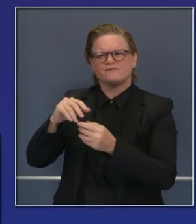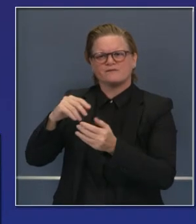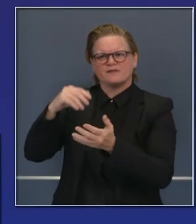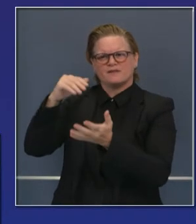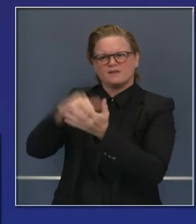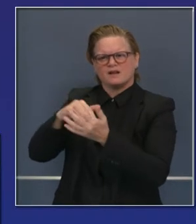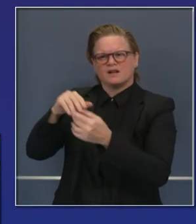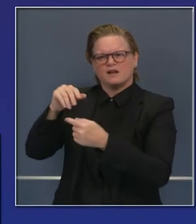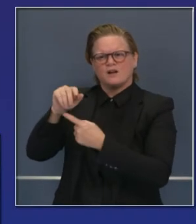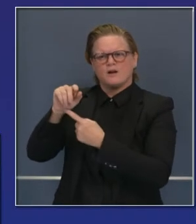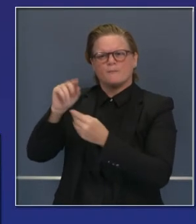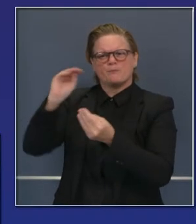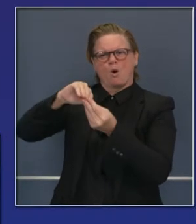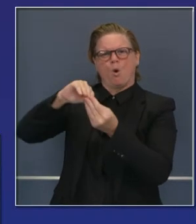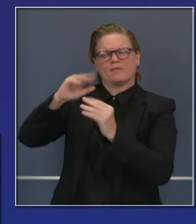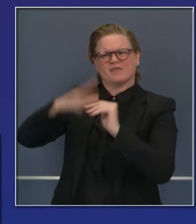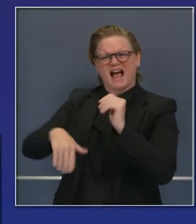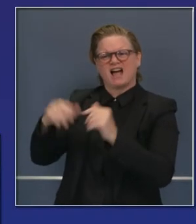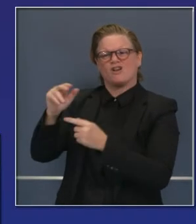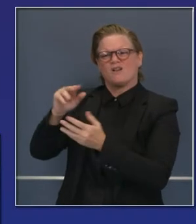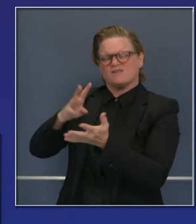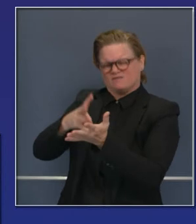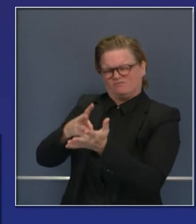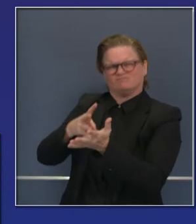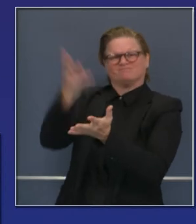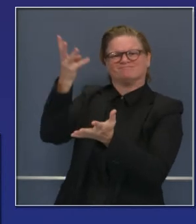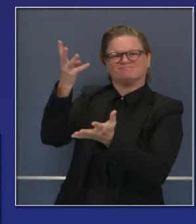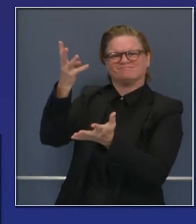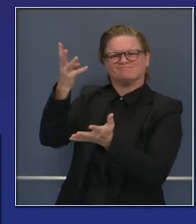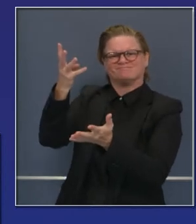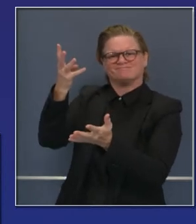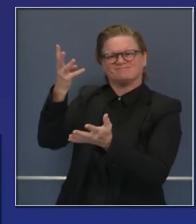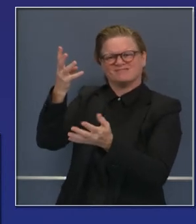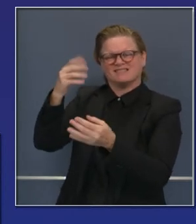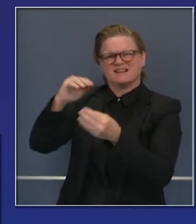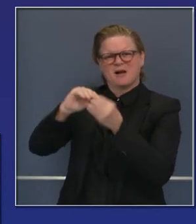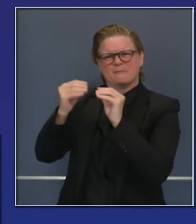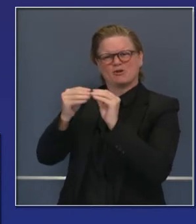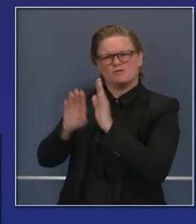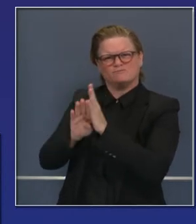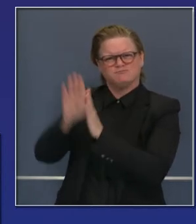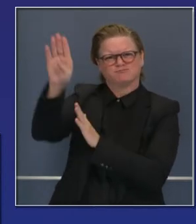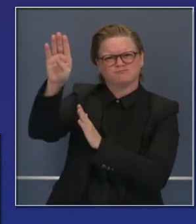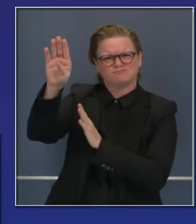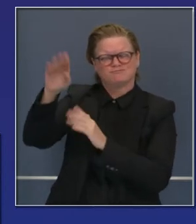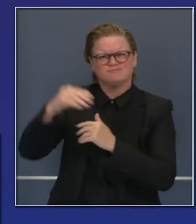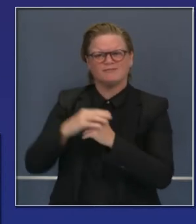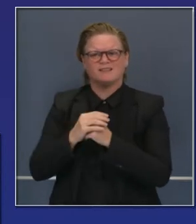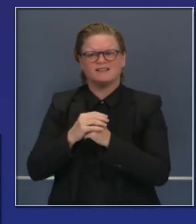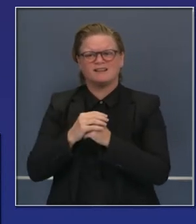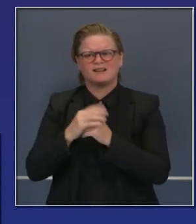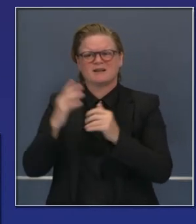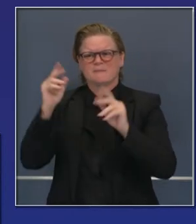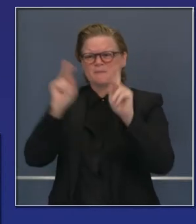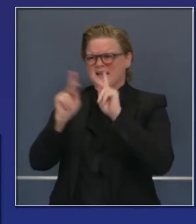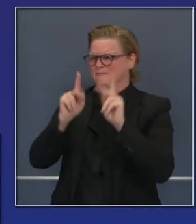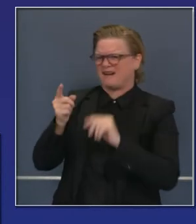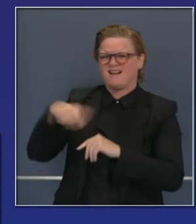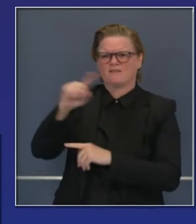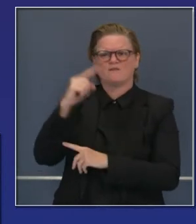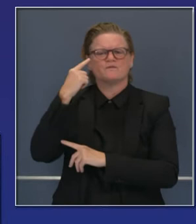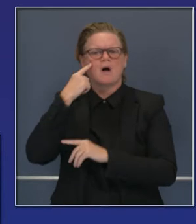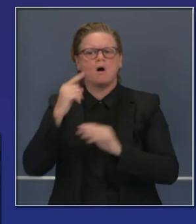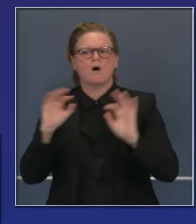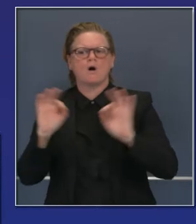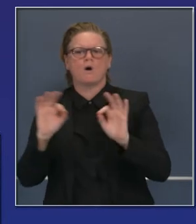aproximadamente cuatro veces más alto de lo que vimos hace algunas semanas. Y eso significa que las actividades